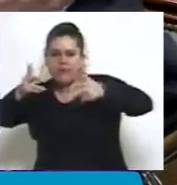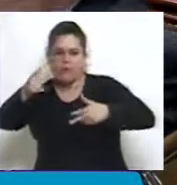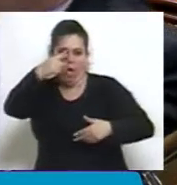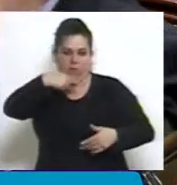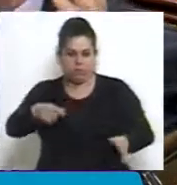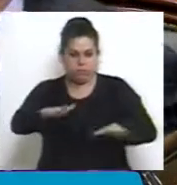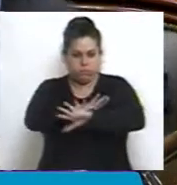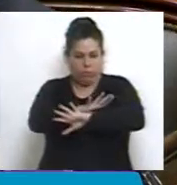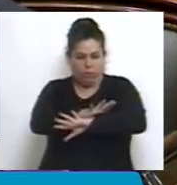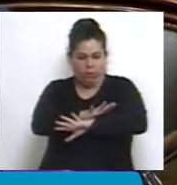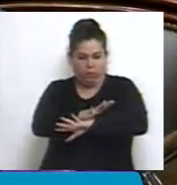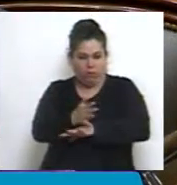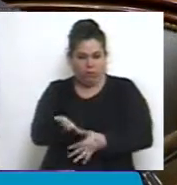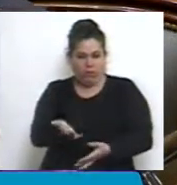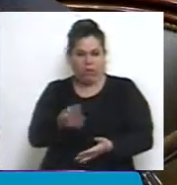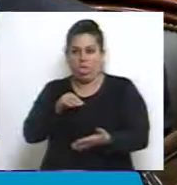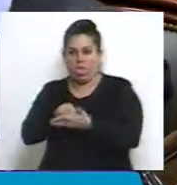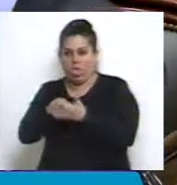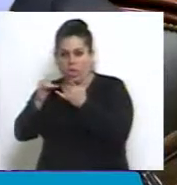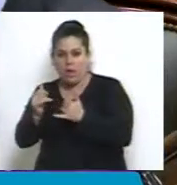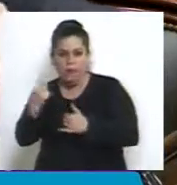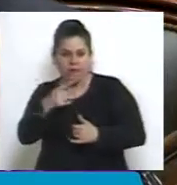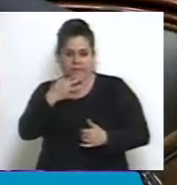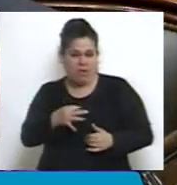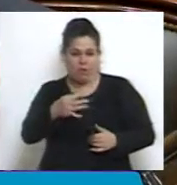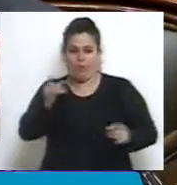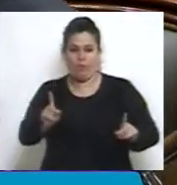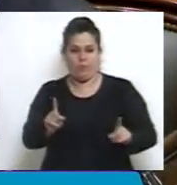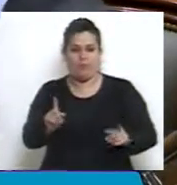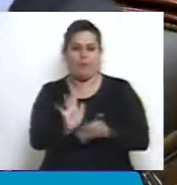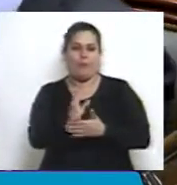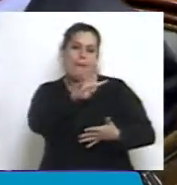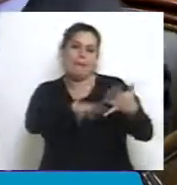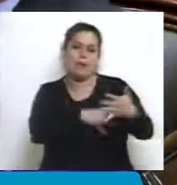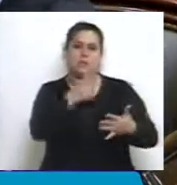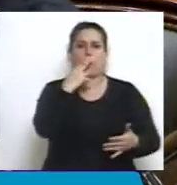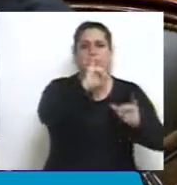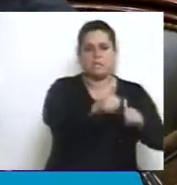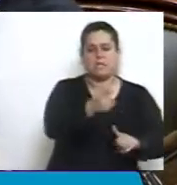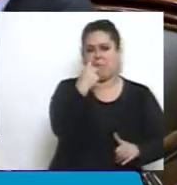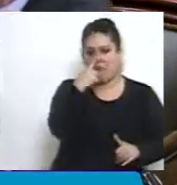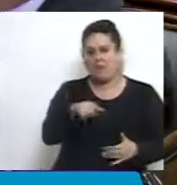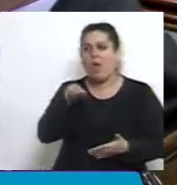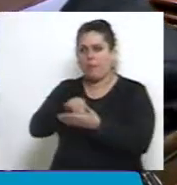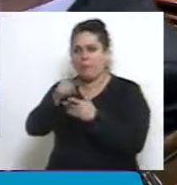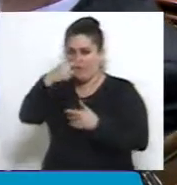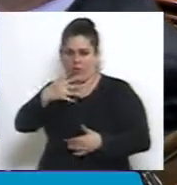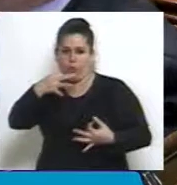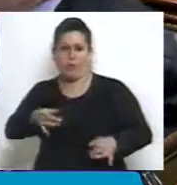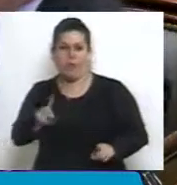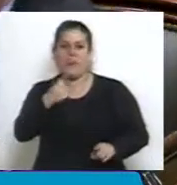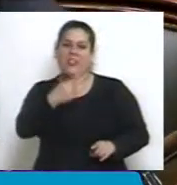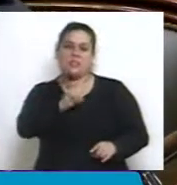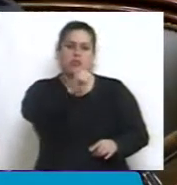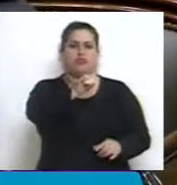virtualidad extrema, la planilla 11 es un gran dibujo, ahí para quedar bien se incorporan obras que